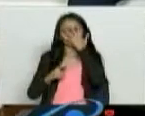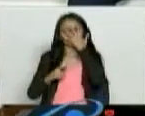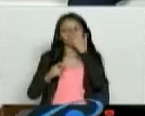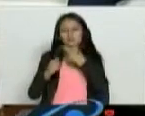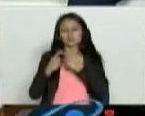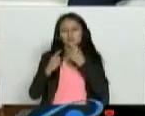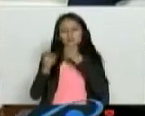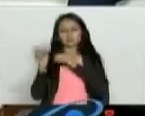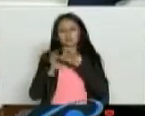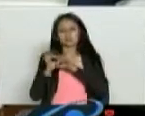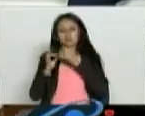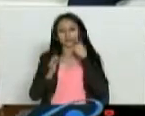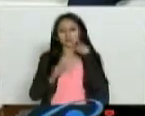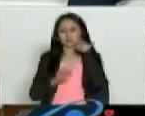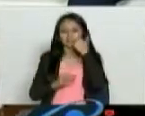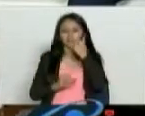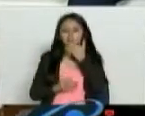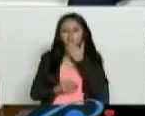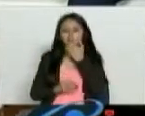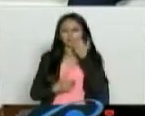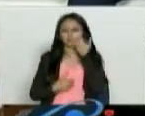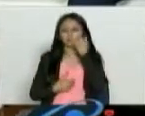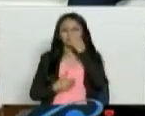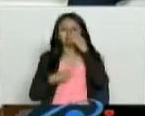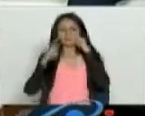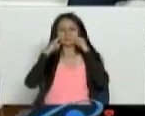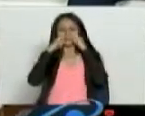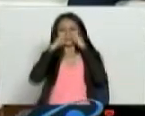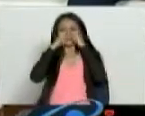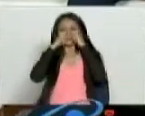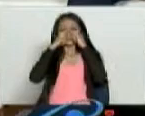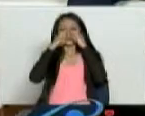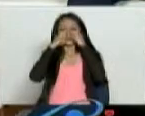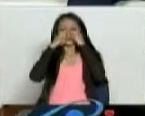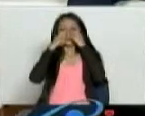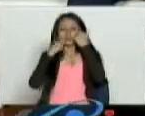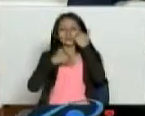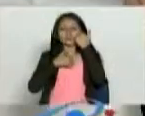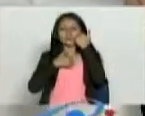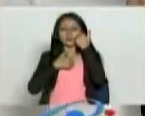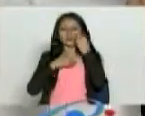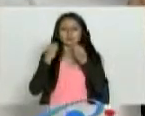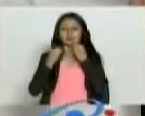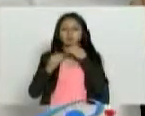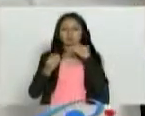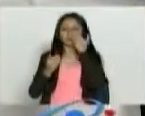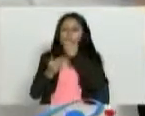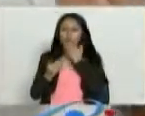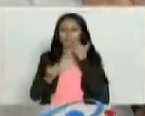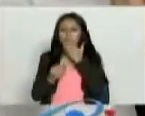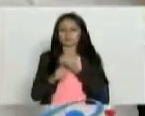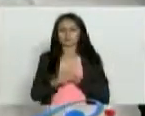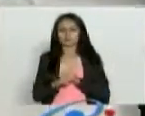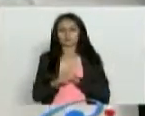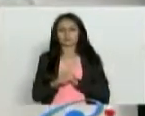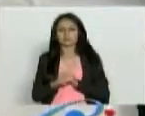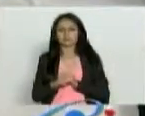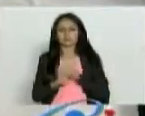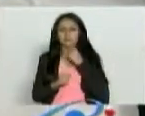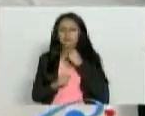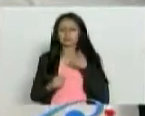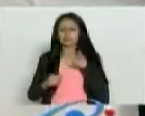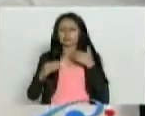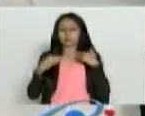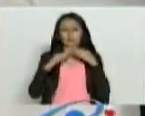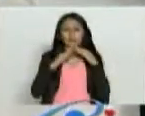de explicación. De la rinitis. Entonces, una persona que tiene rinitis, ¿qué hace? Entonces, se hacen unas pruebas. Ah, bueno, entonces que yo vivo